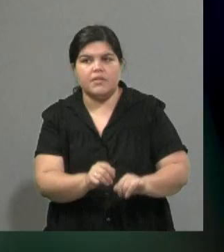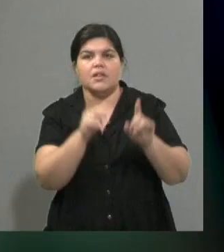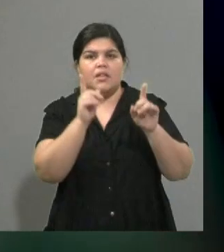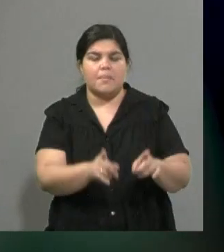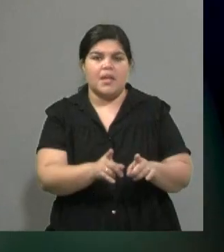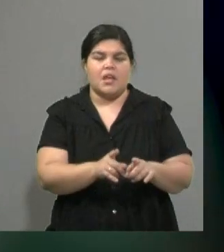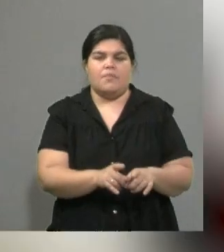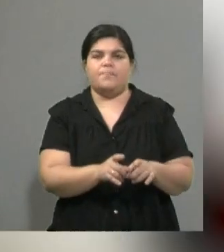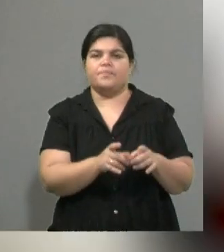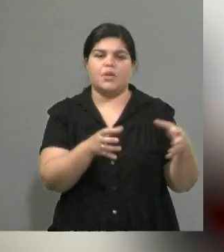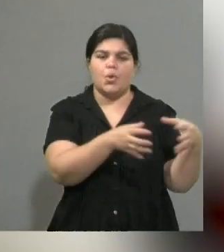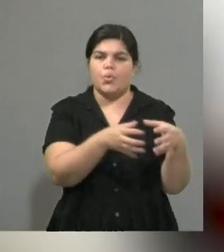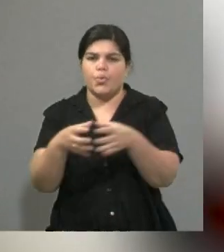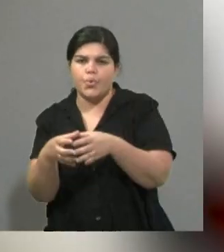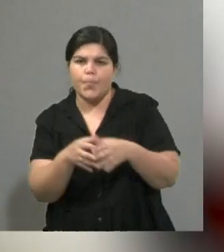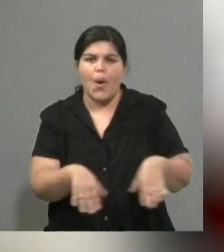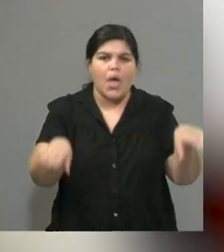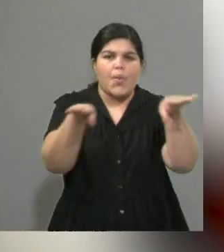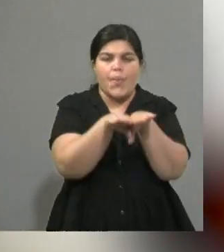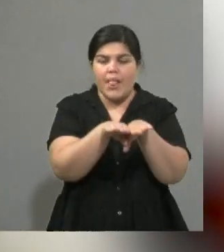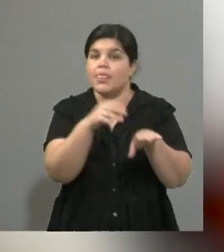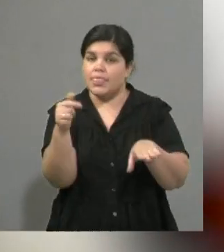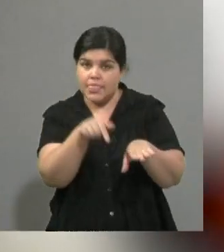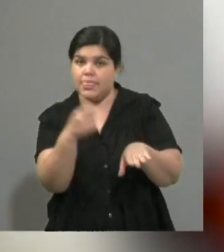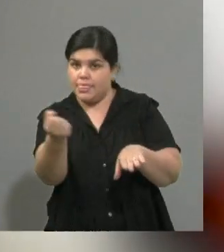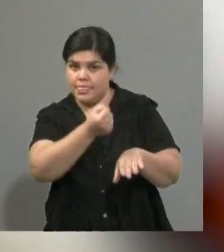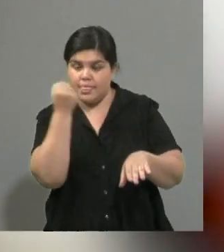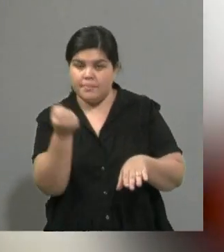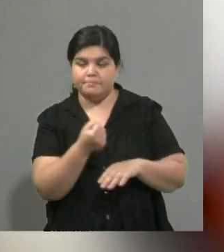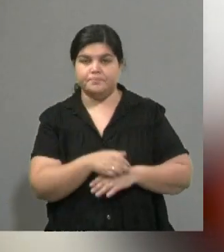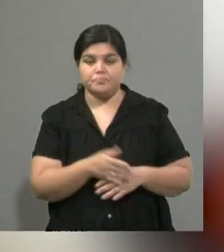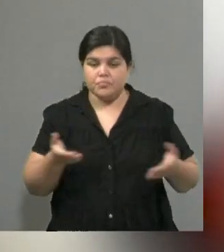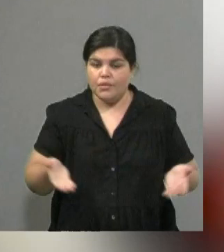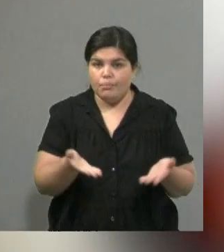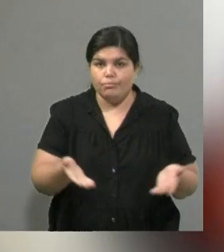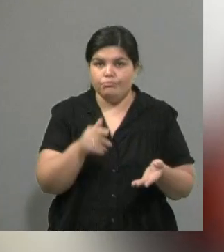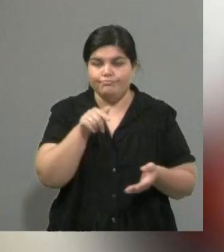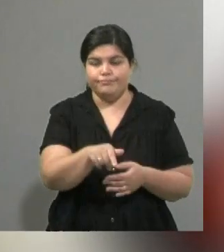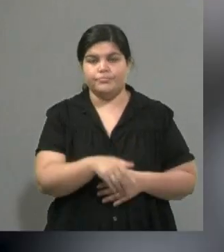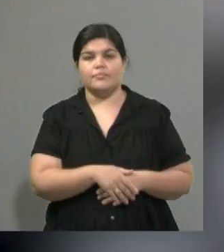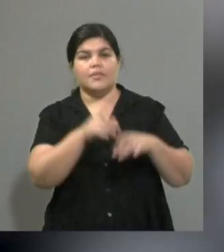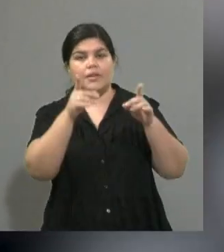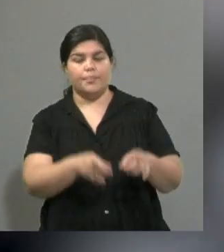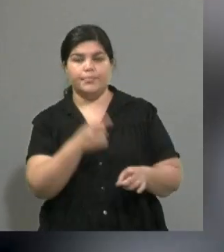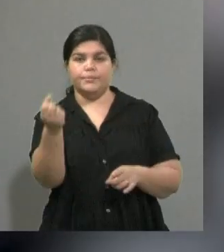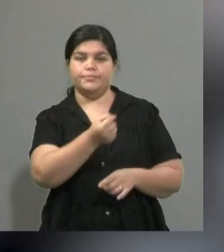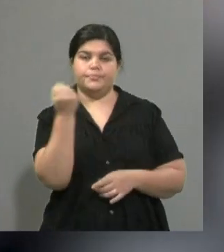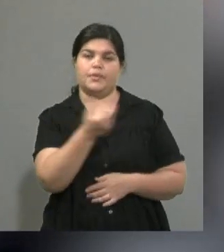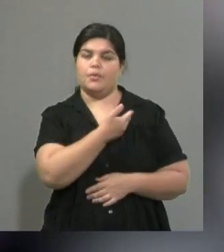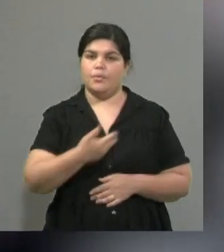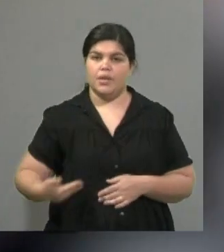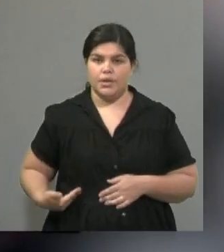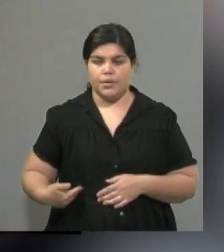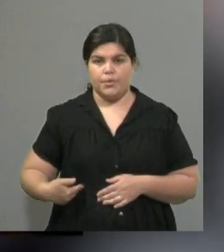todas las partes. La cuestión es que, algo que te agrego que es importante, porque por ejemplo, desde el gobierno de Sebastián Piñera,